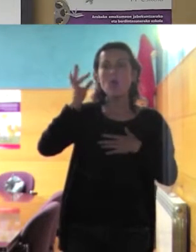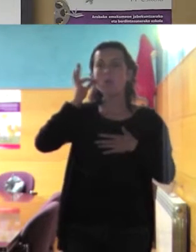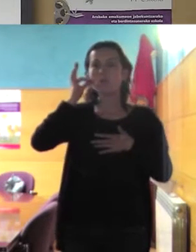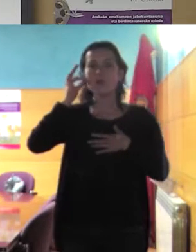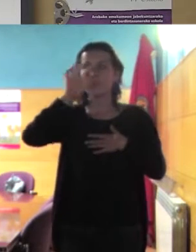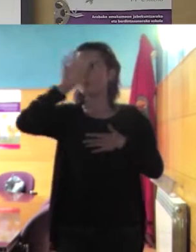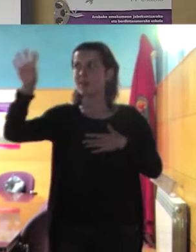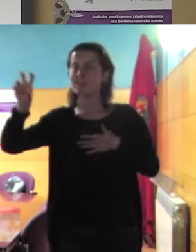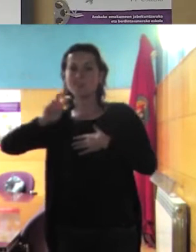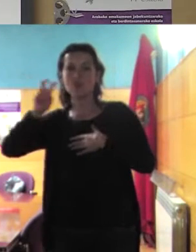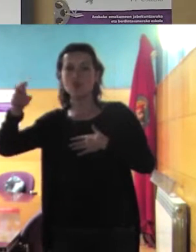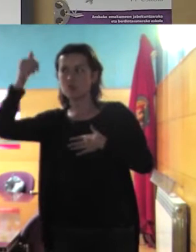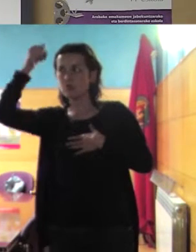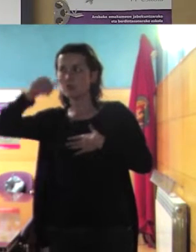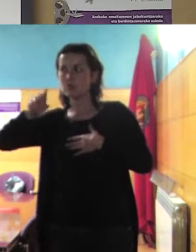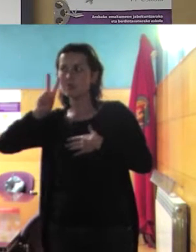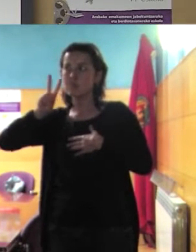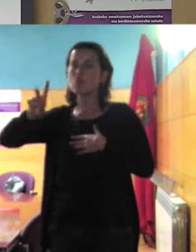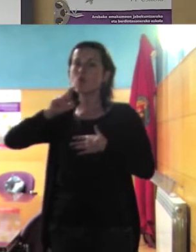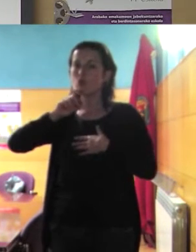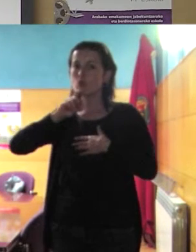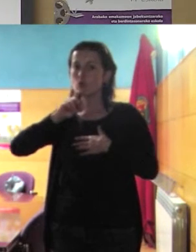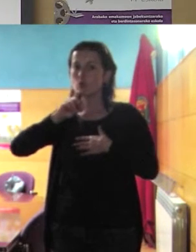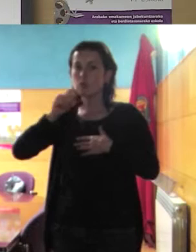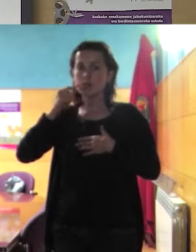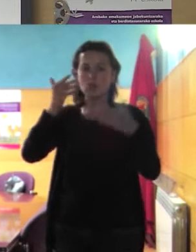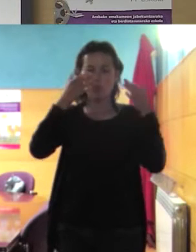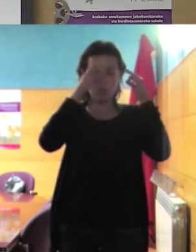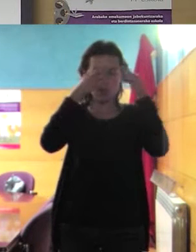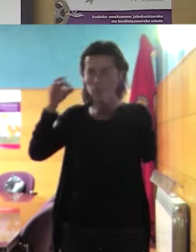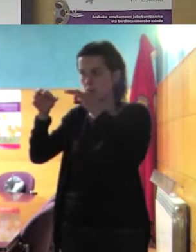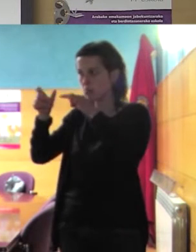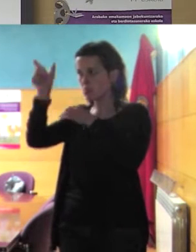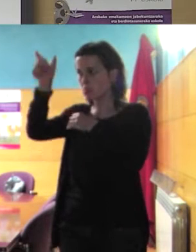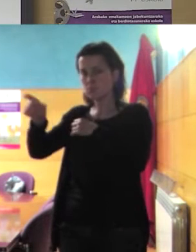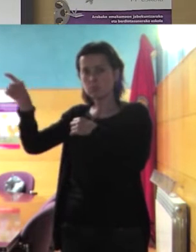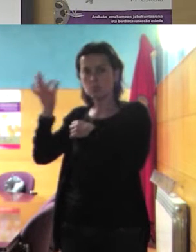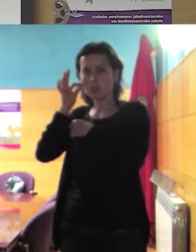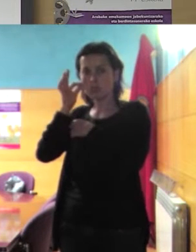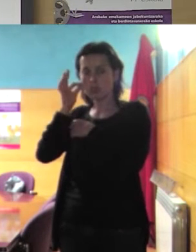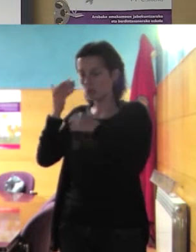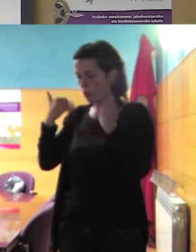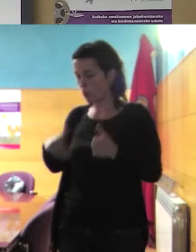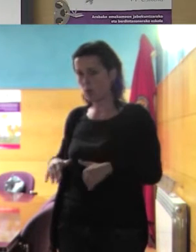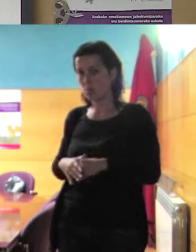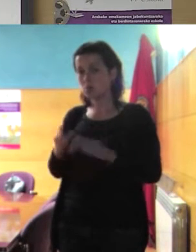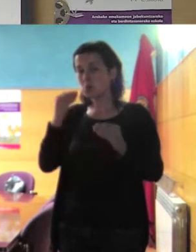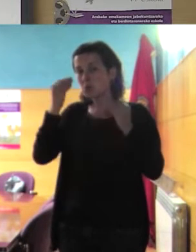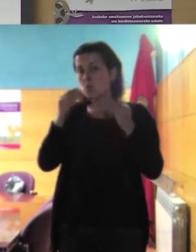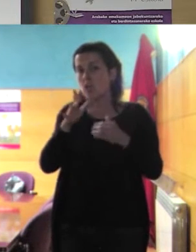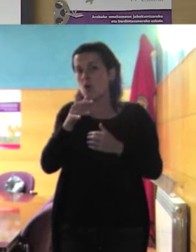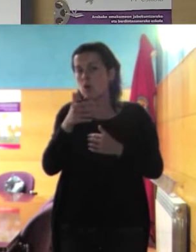cómo nos centramos en los cuerpos de esas mujeres yo creo que ahora mismo no hay un discurso